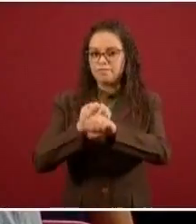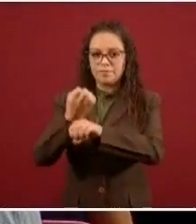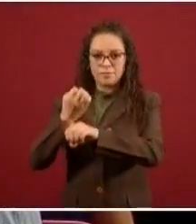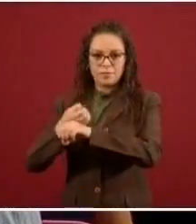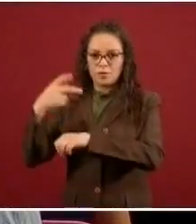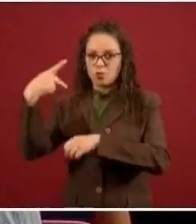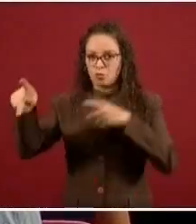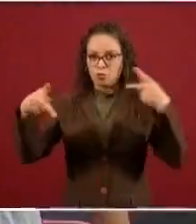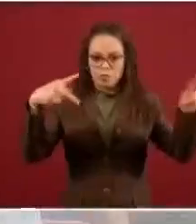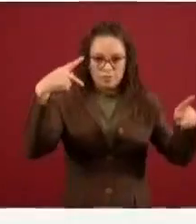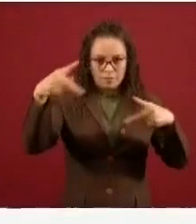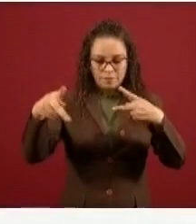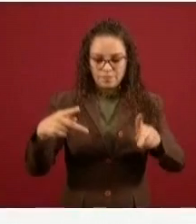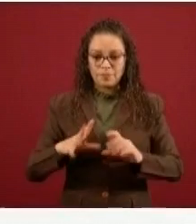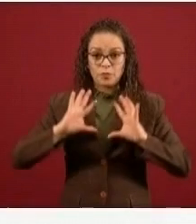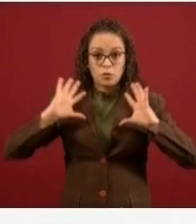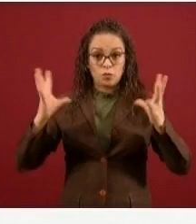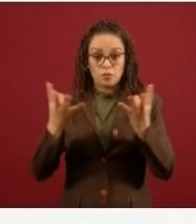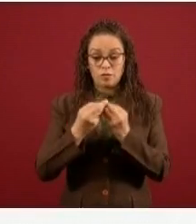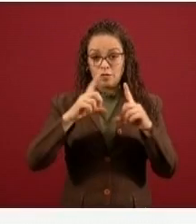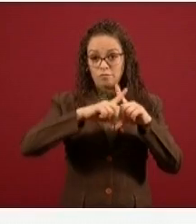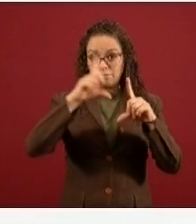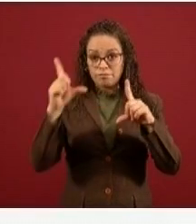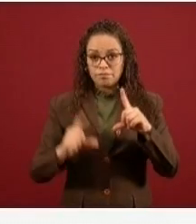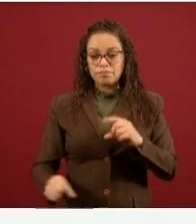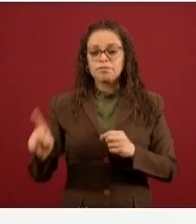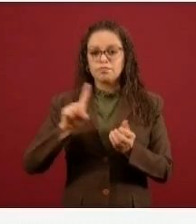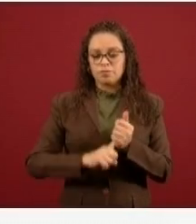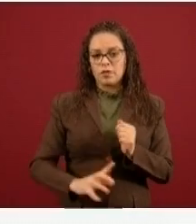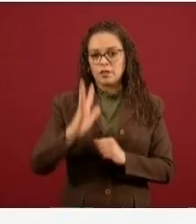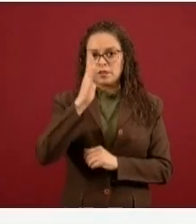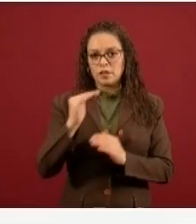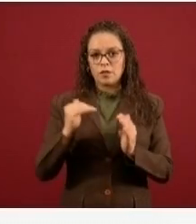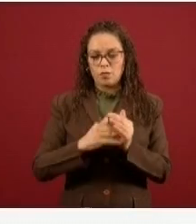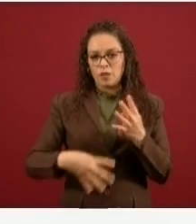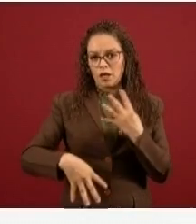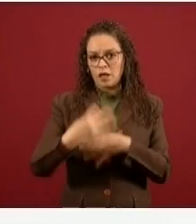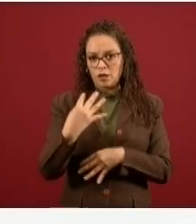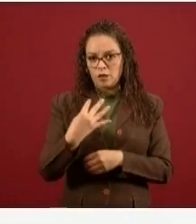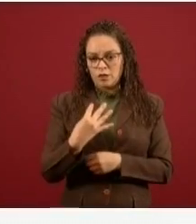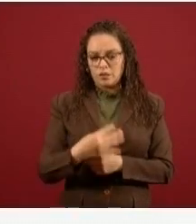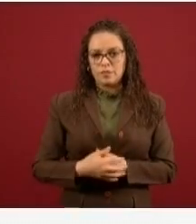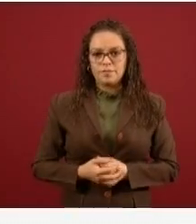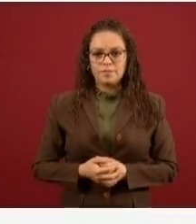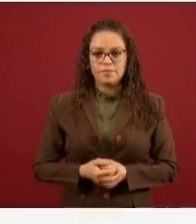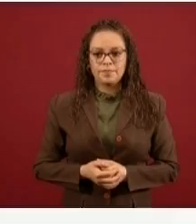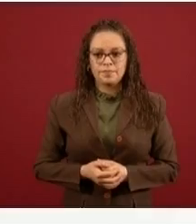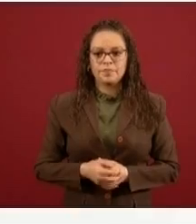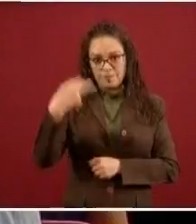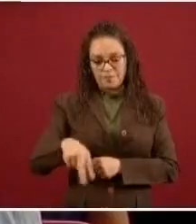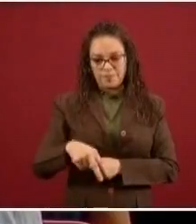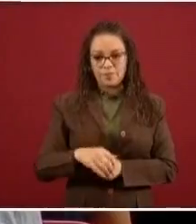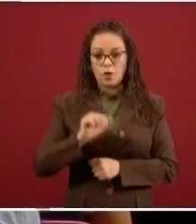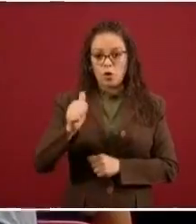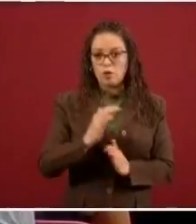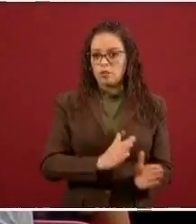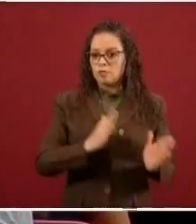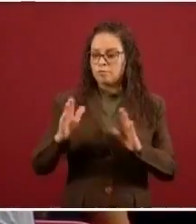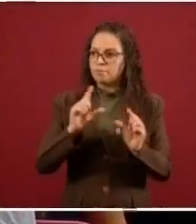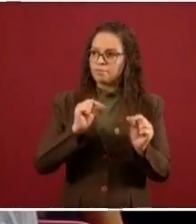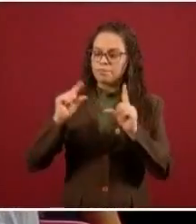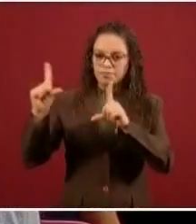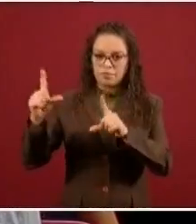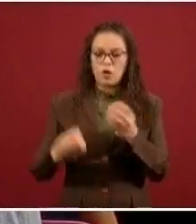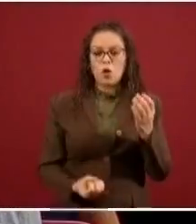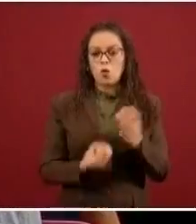.341, mientras 23.040 han resultado negativos durante la emergencia en México. Del total de